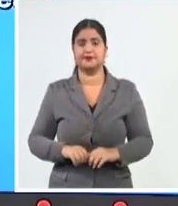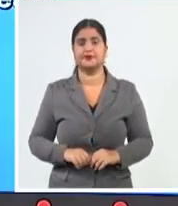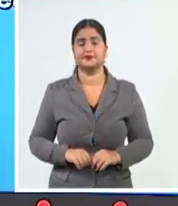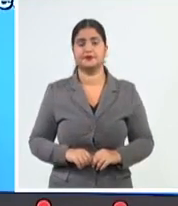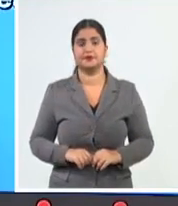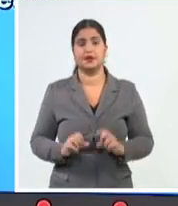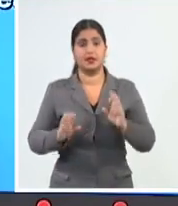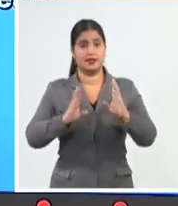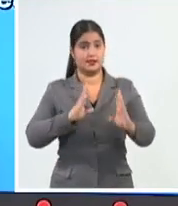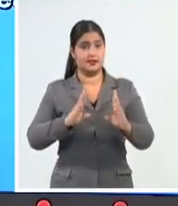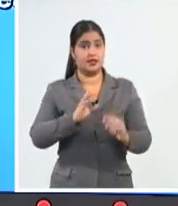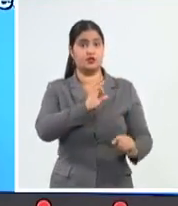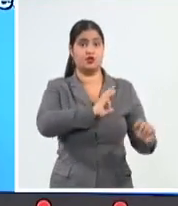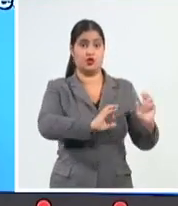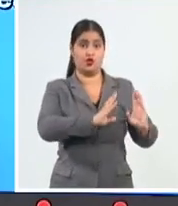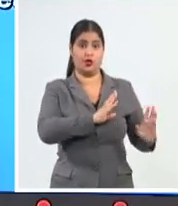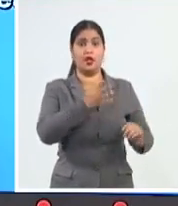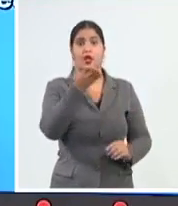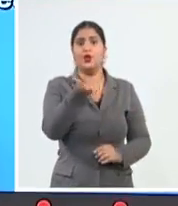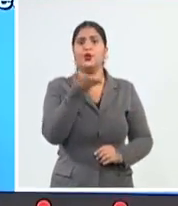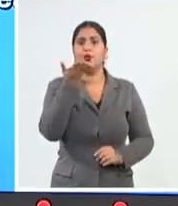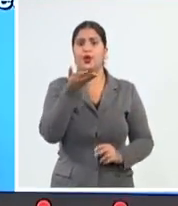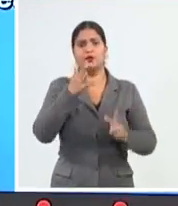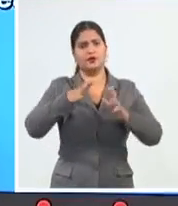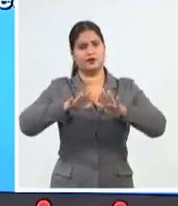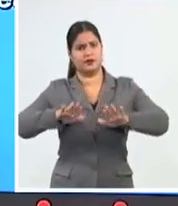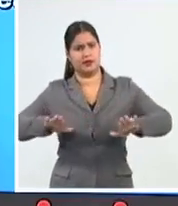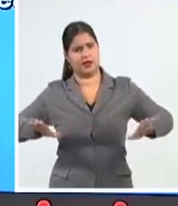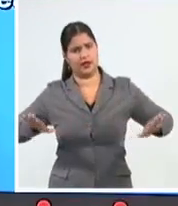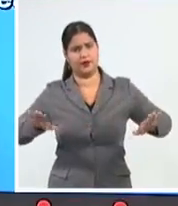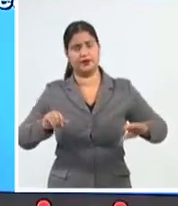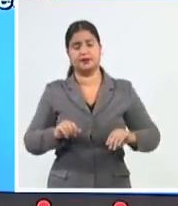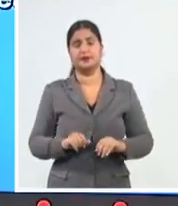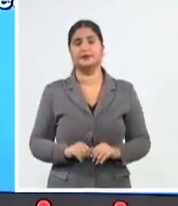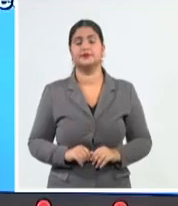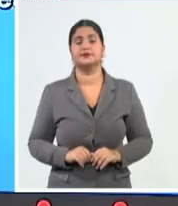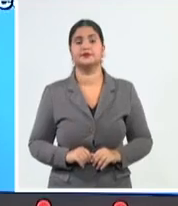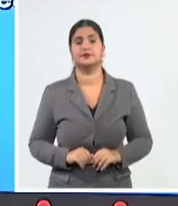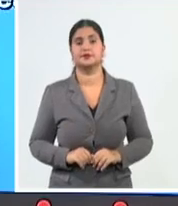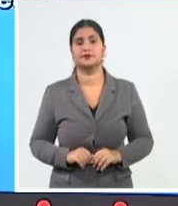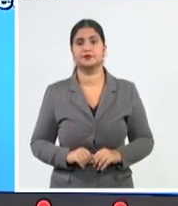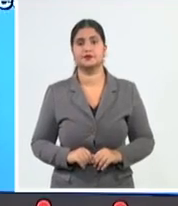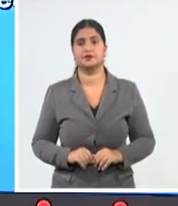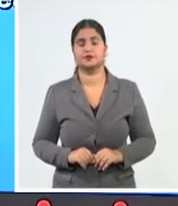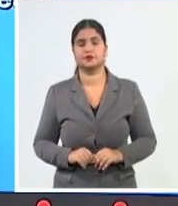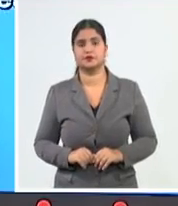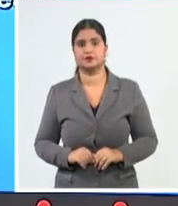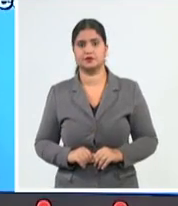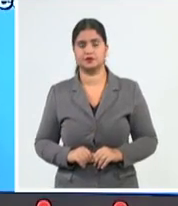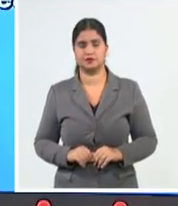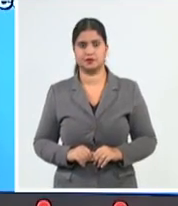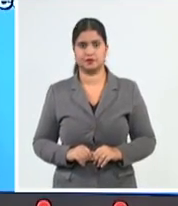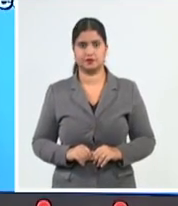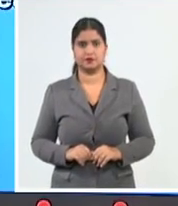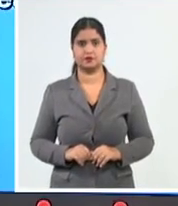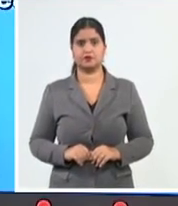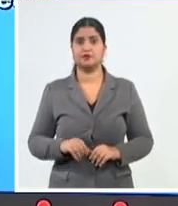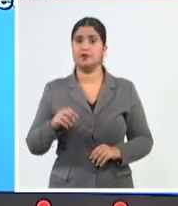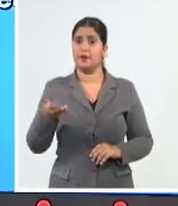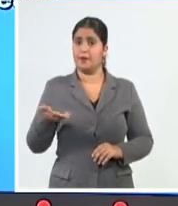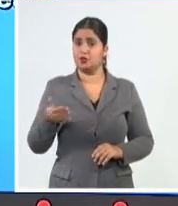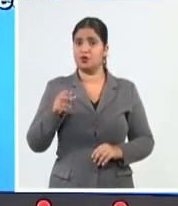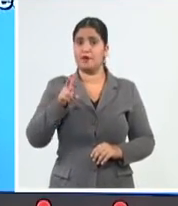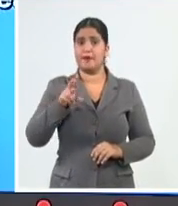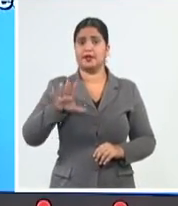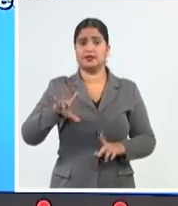En el centro y el oriente, los vientos serán variables débiles, excepto en zonas de la costa norte, donde soplarán del nordeste al este con velocidades de